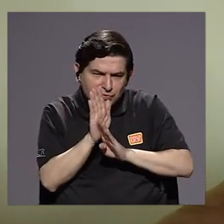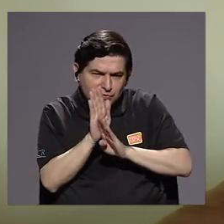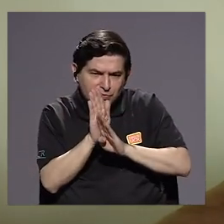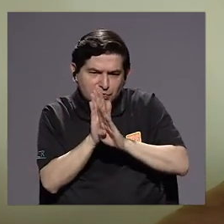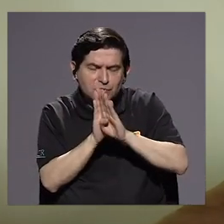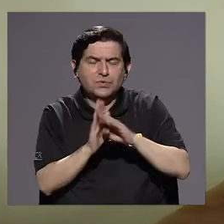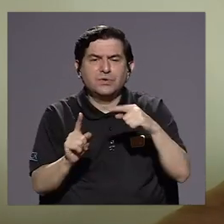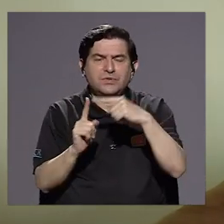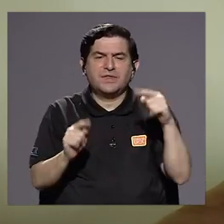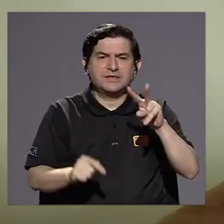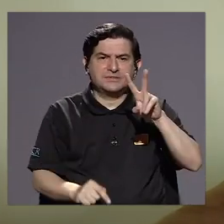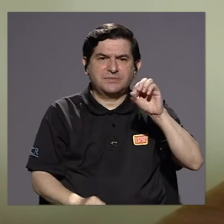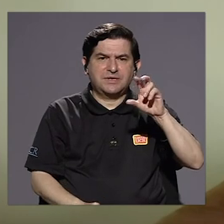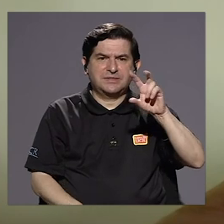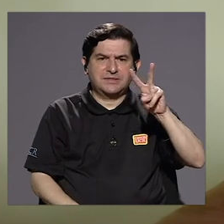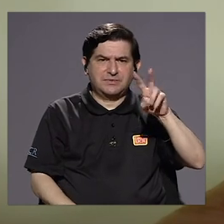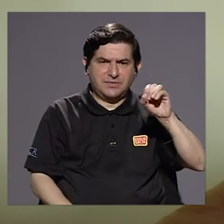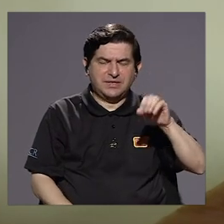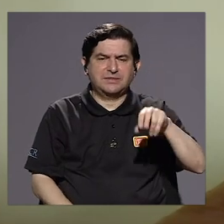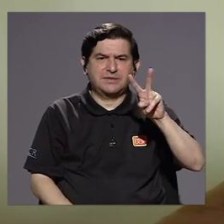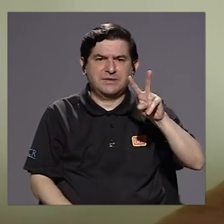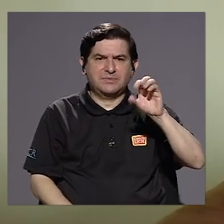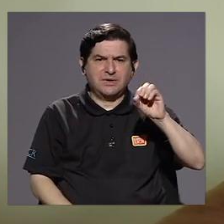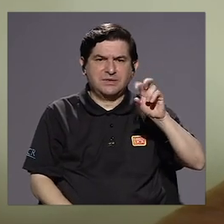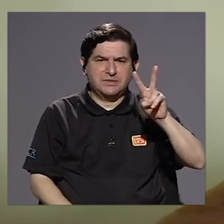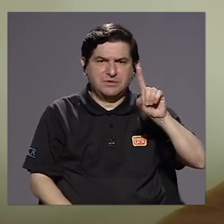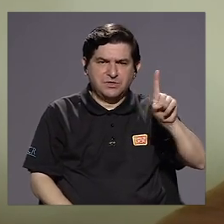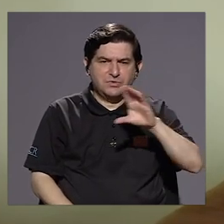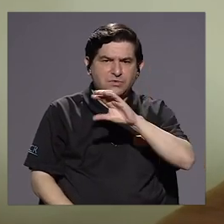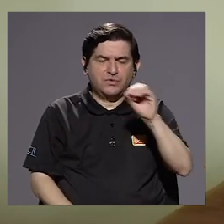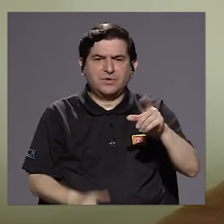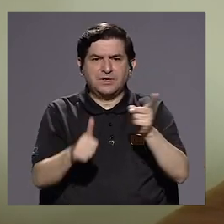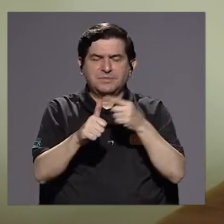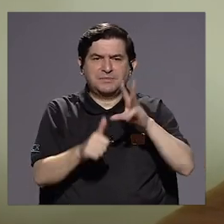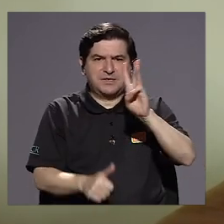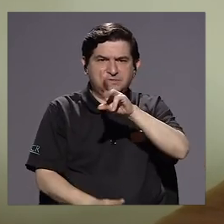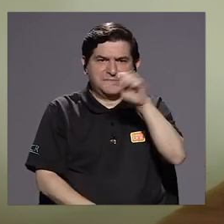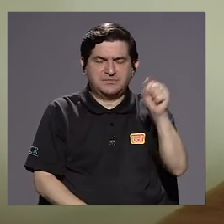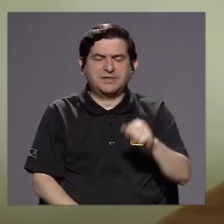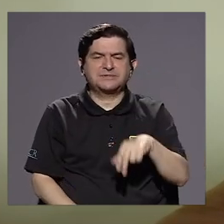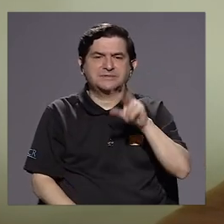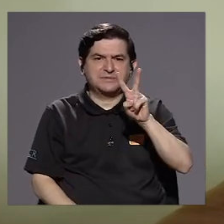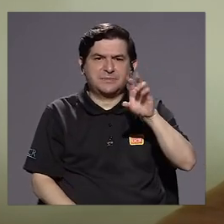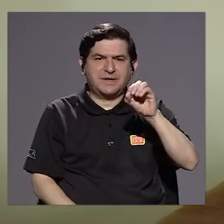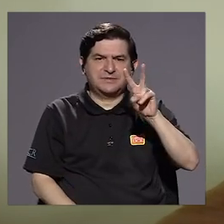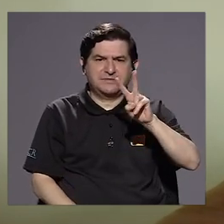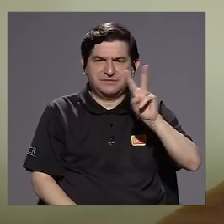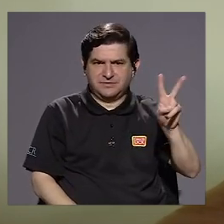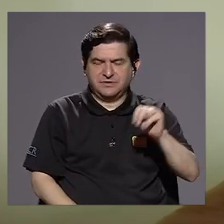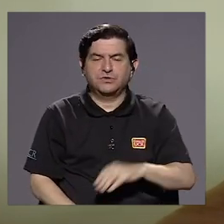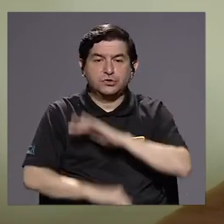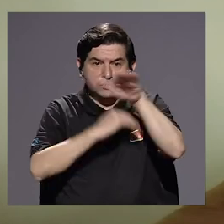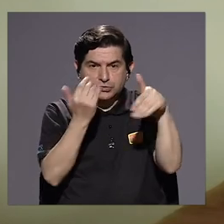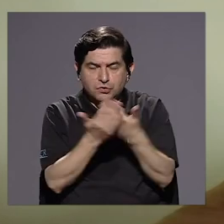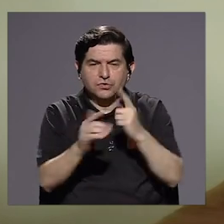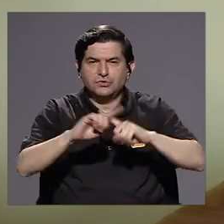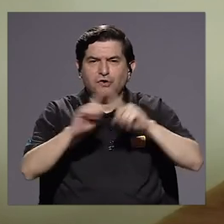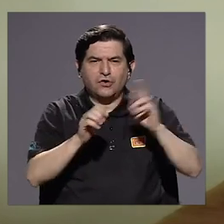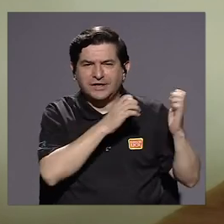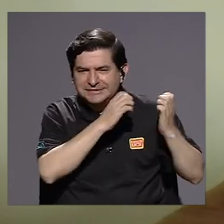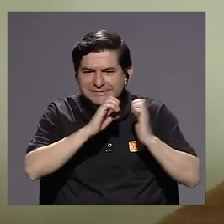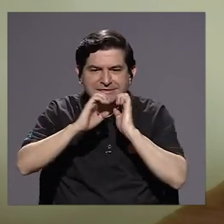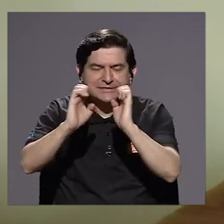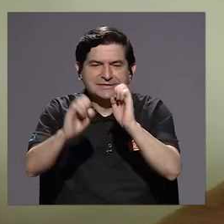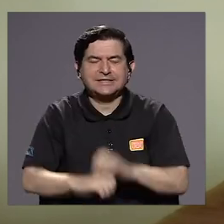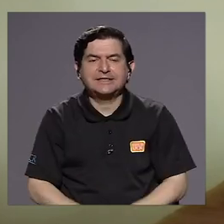el 2020, 2021 y el primer semestre del 2021. Y ahí tenemos que desarrollar todas las estrategias